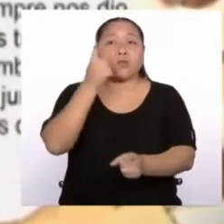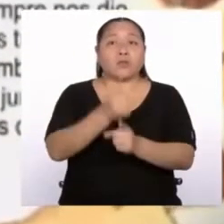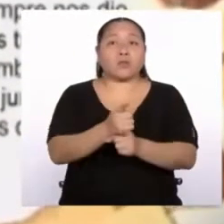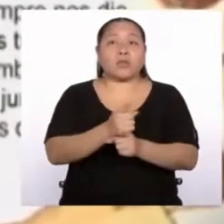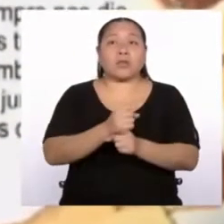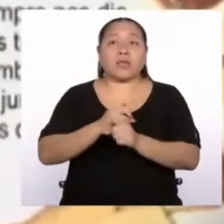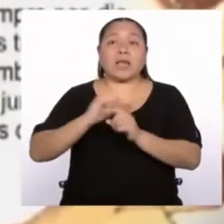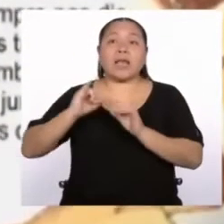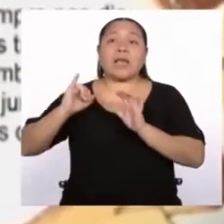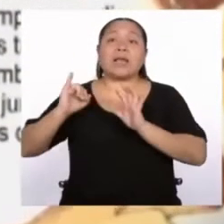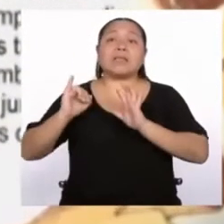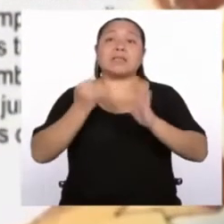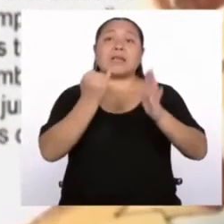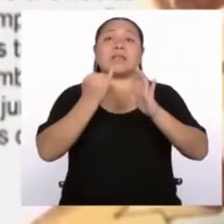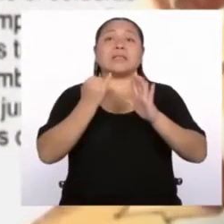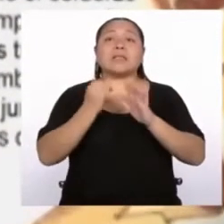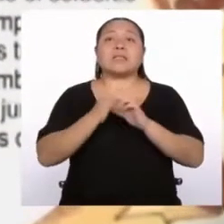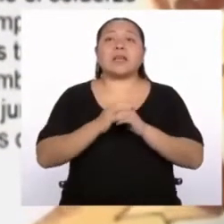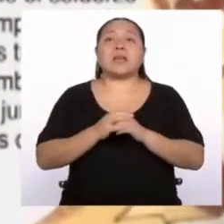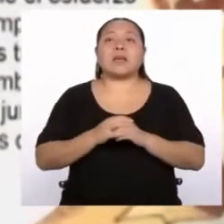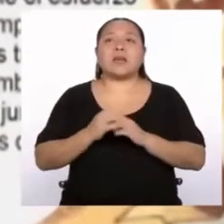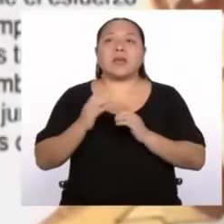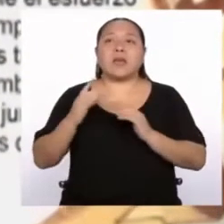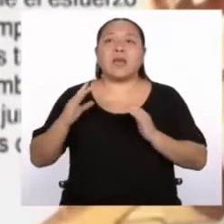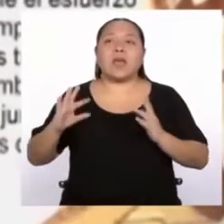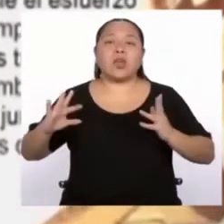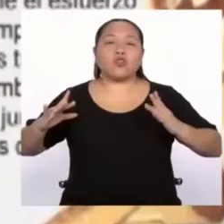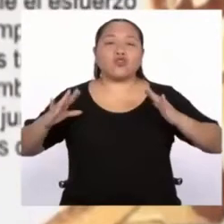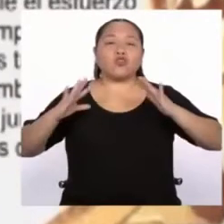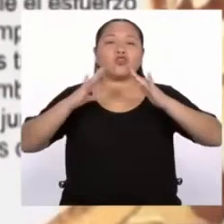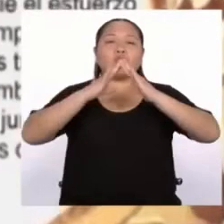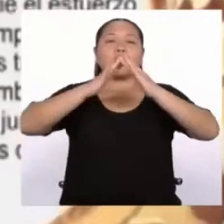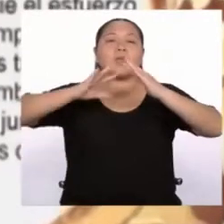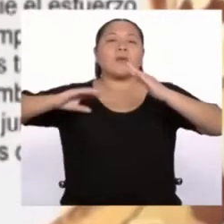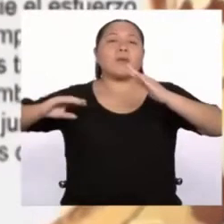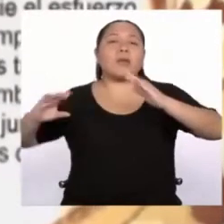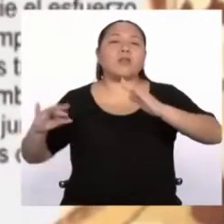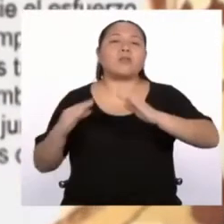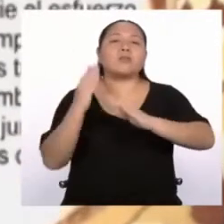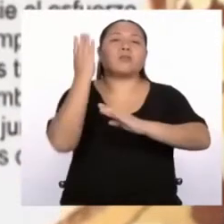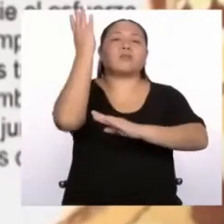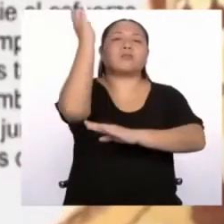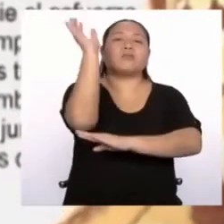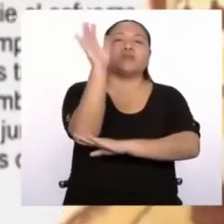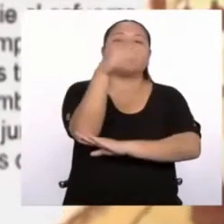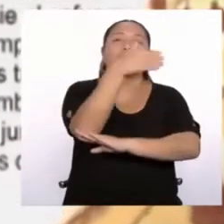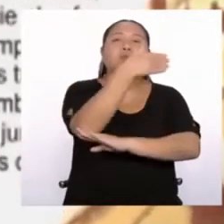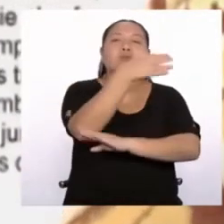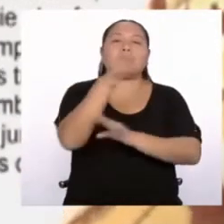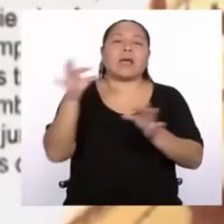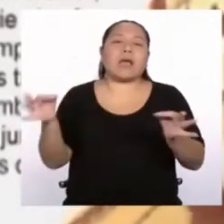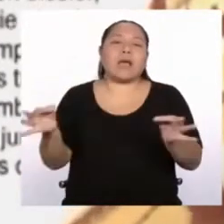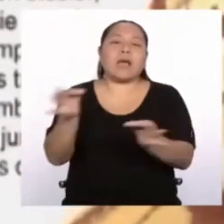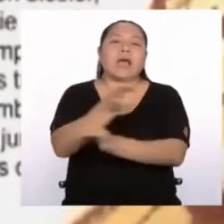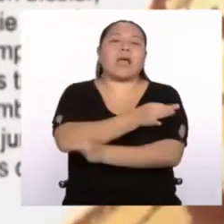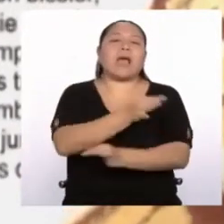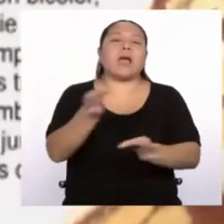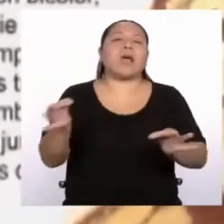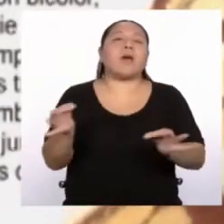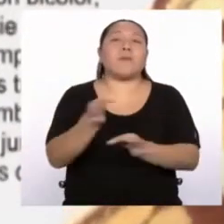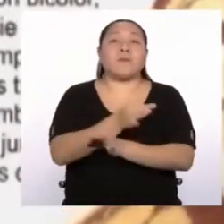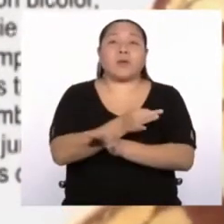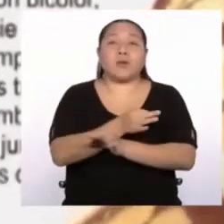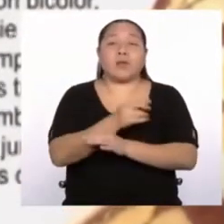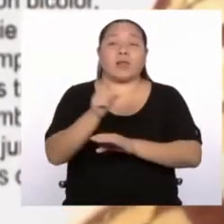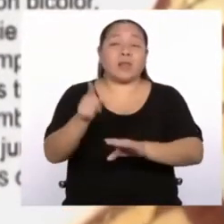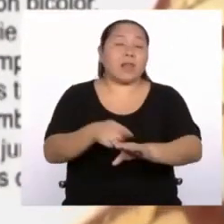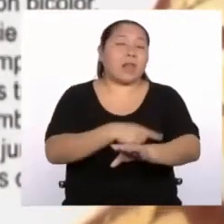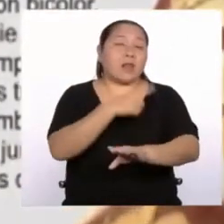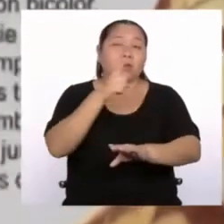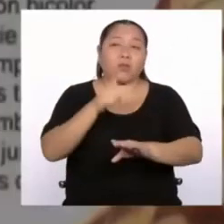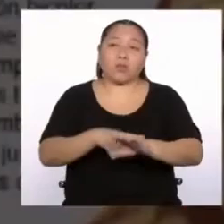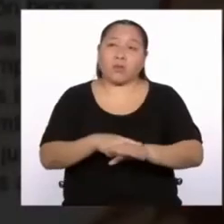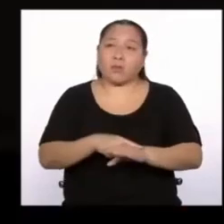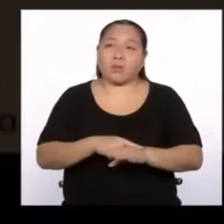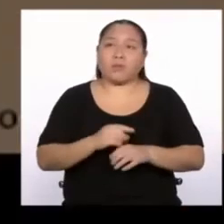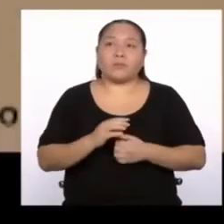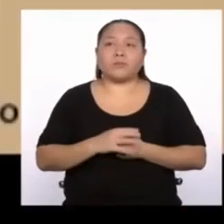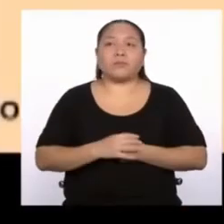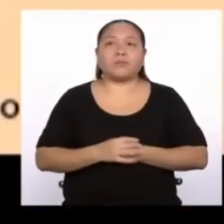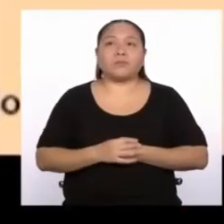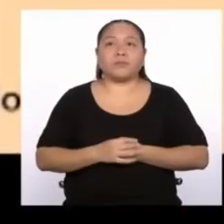estrofa, la de En su cima los andes sostengan, en reemplazo de la tradicional Largo Tiempo.